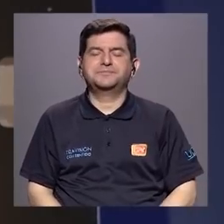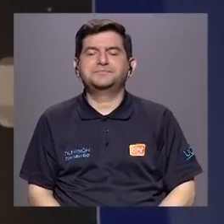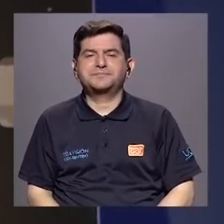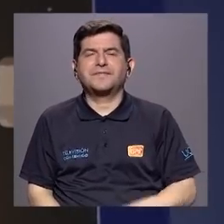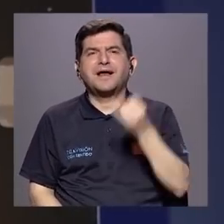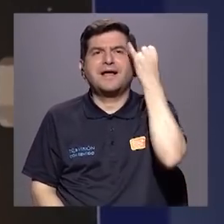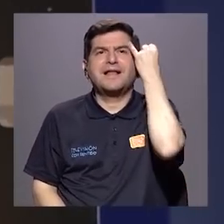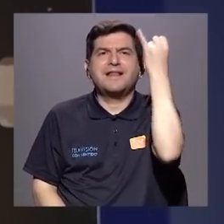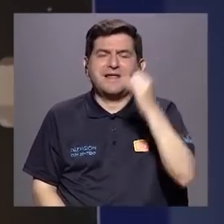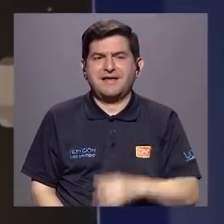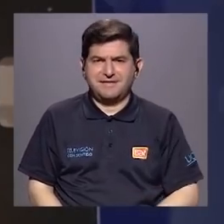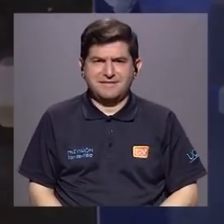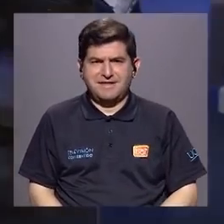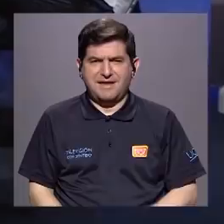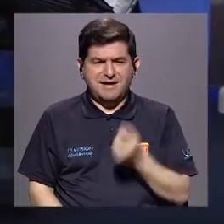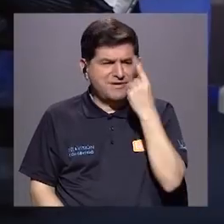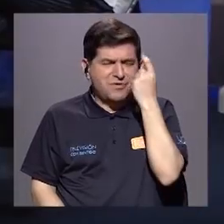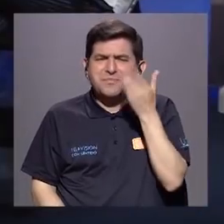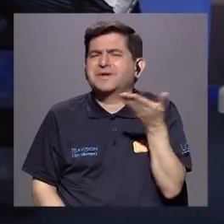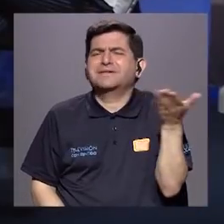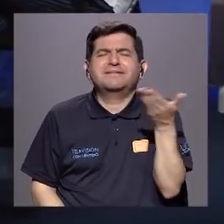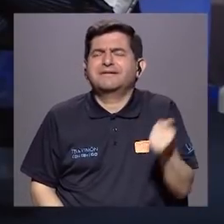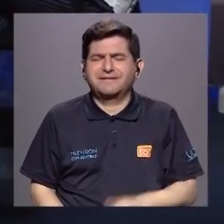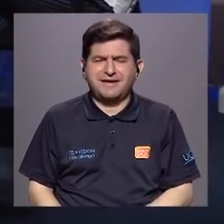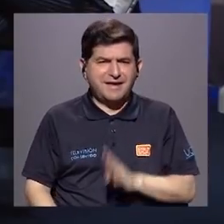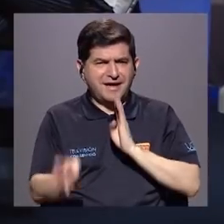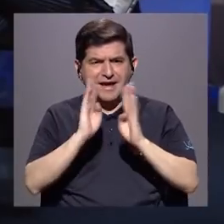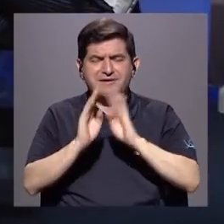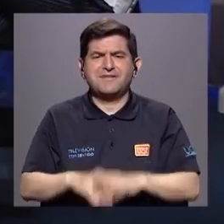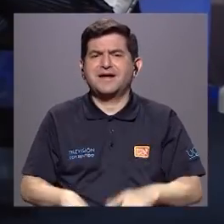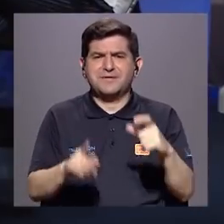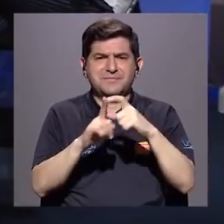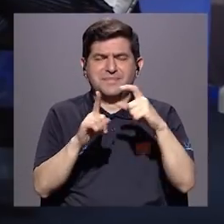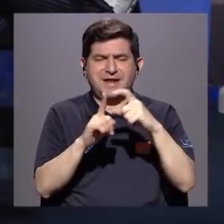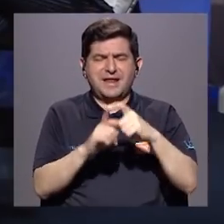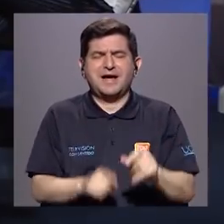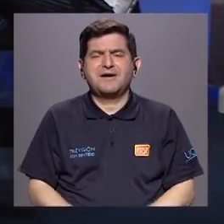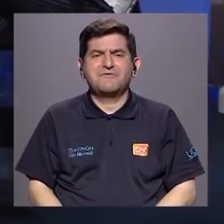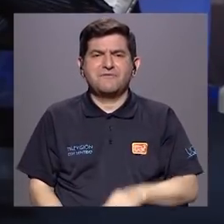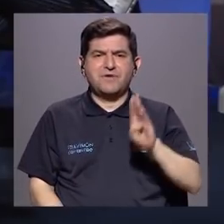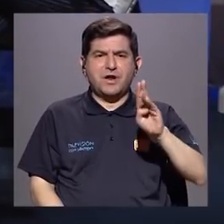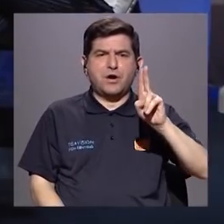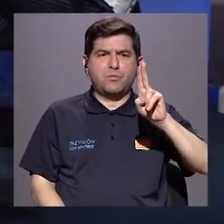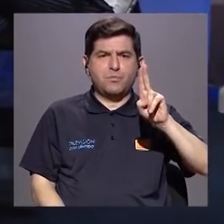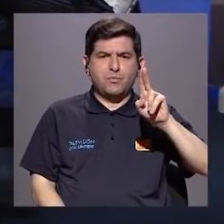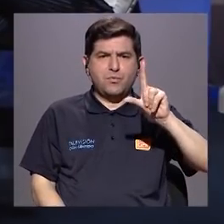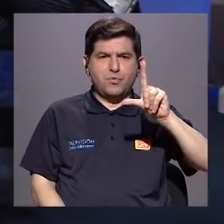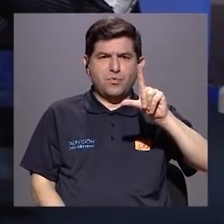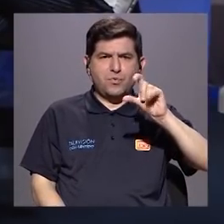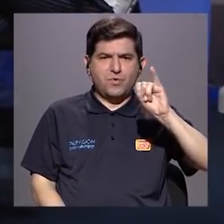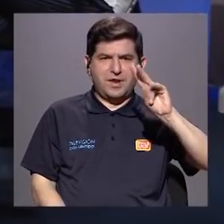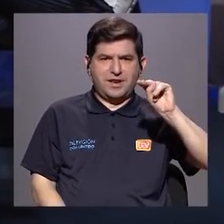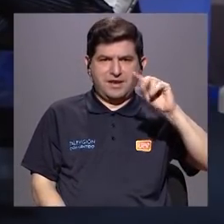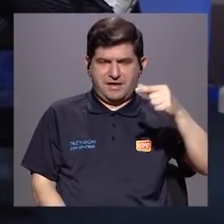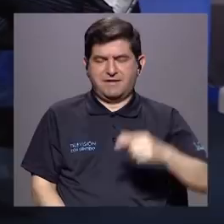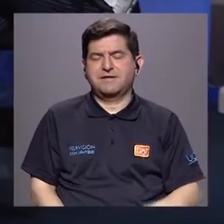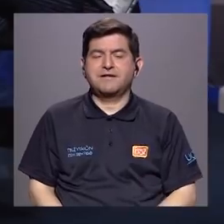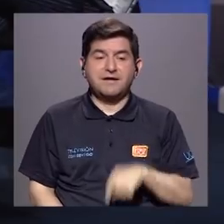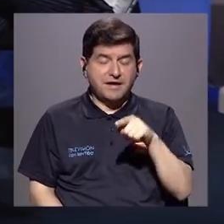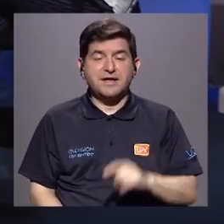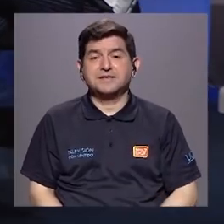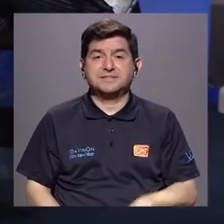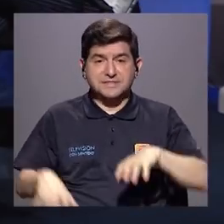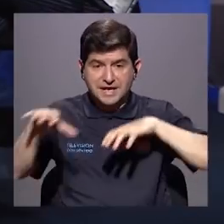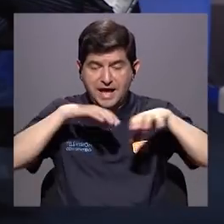¿qué vamos a entender cuando hablamos de la palabra bullying? Tenemos que entender que el bullying es un